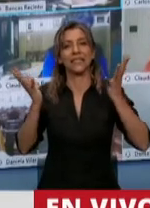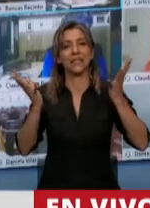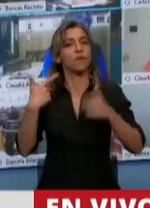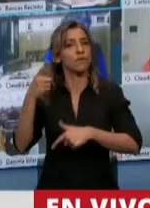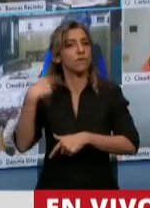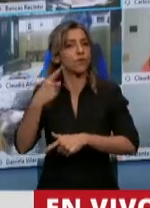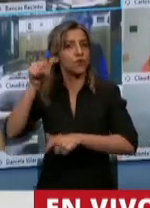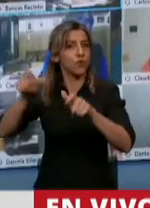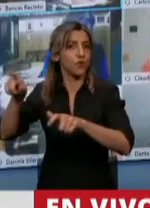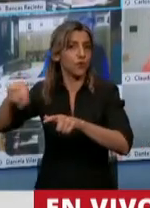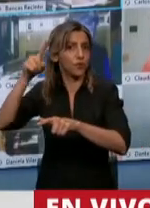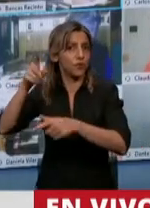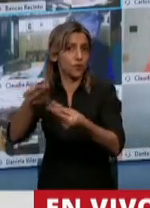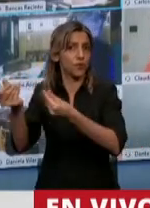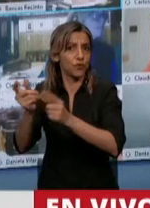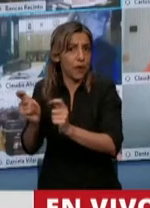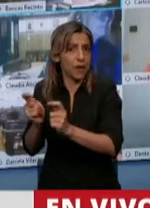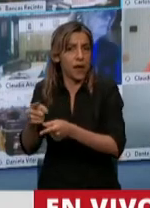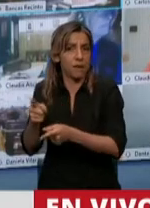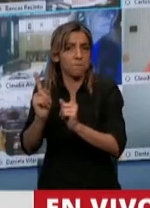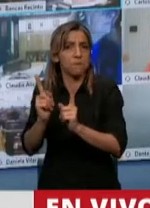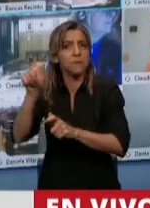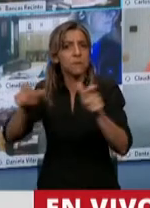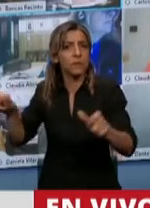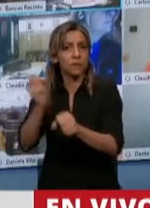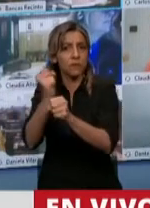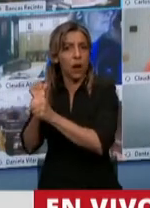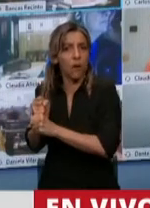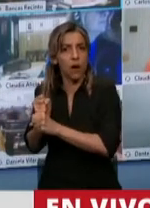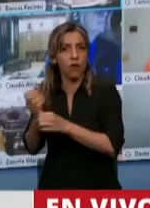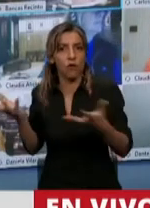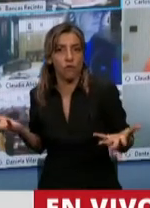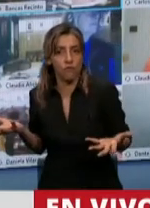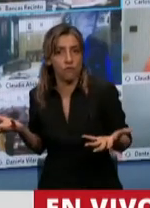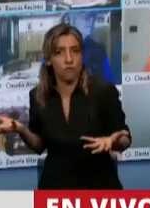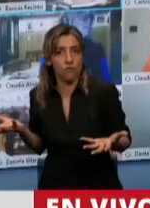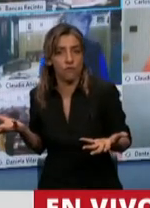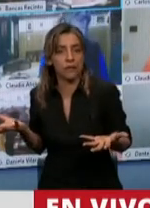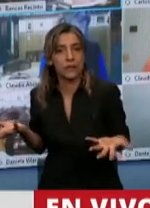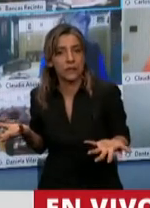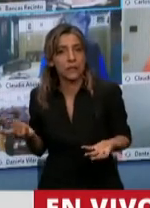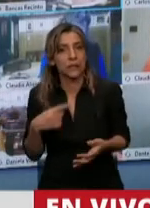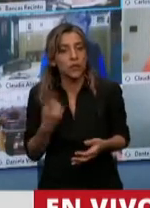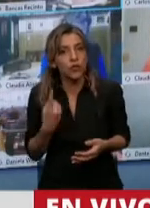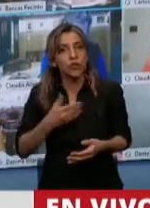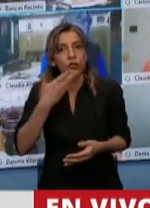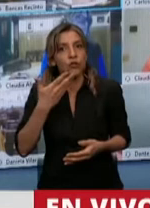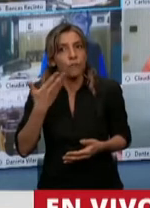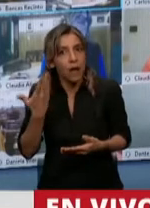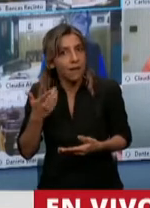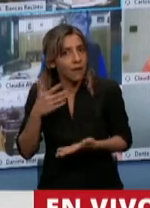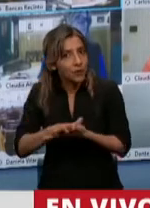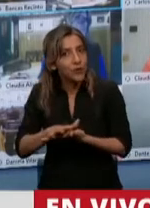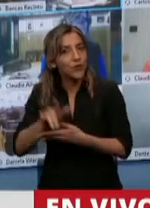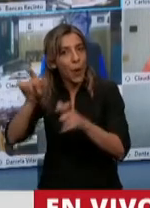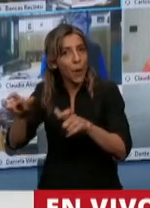trabajadores. Cuando hablamos de los consumidores, estamos hablando de los trabajadores. Y la adquisición